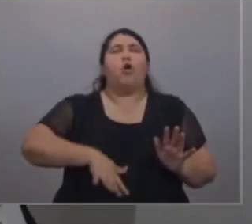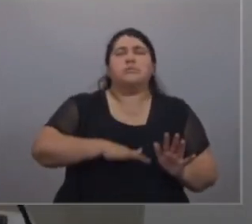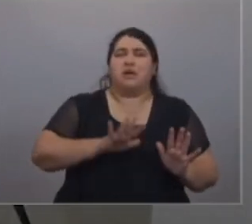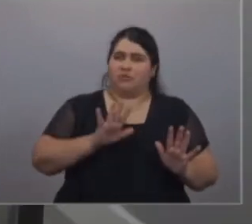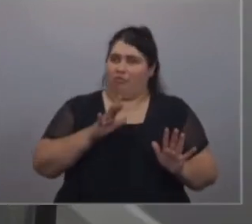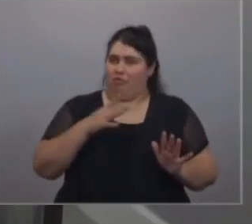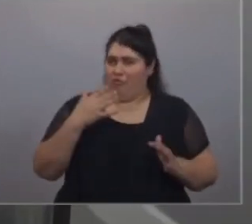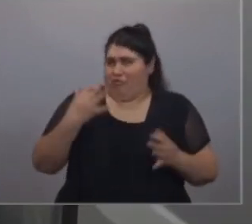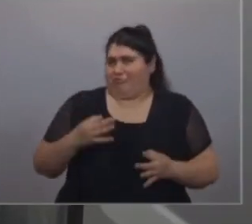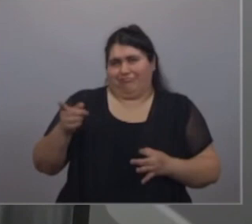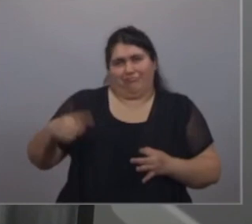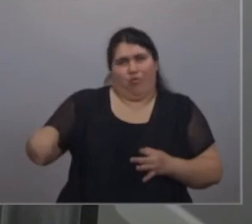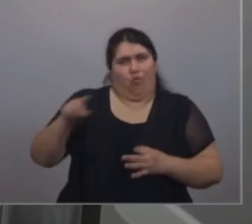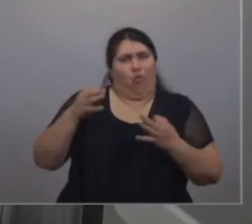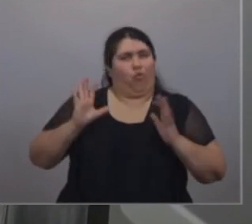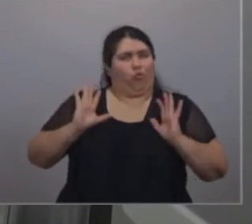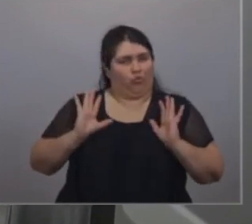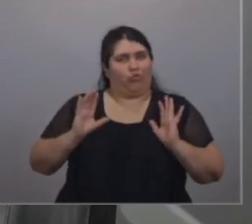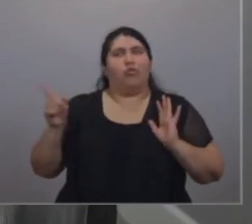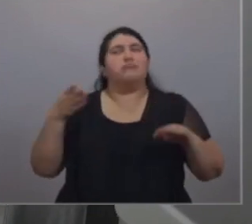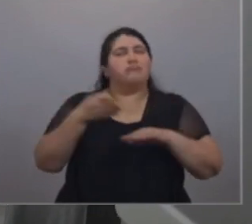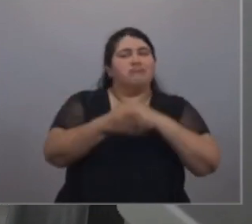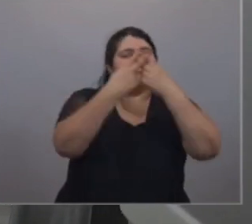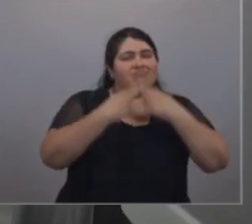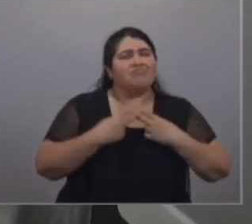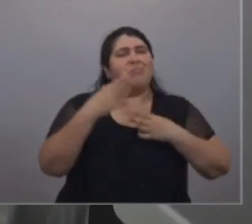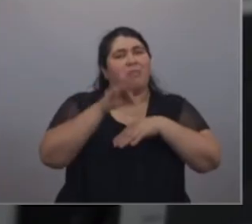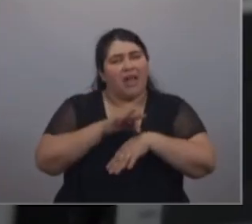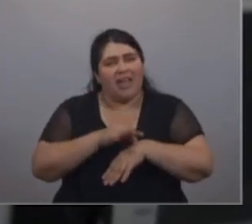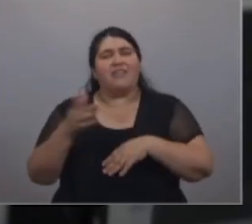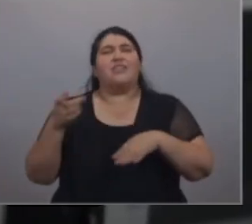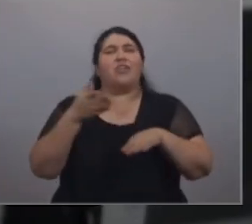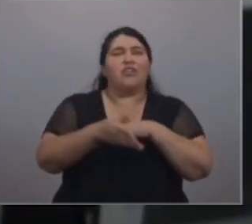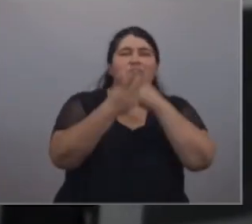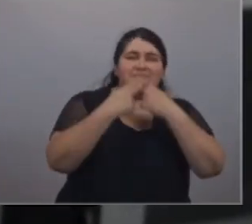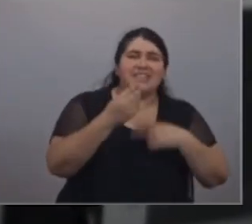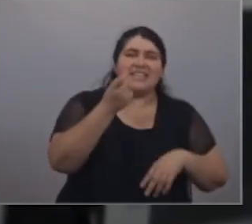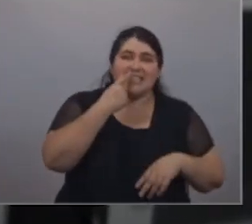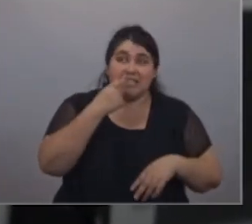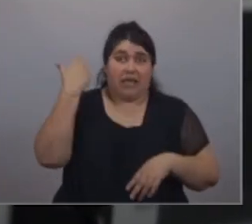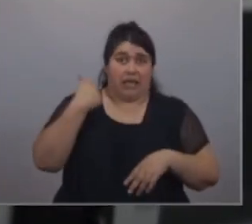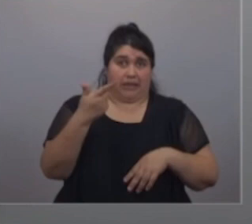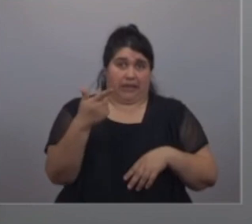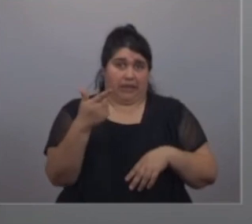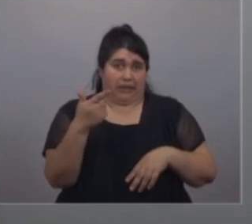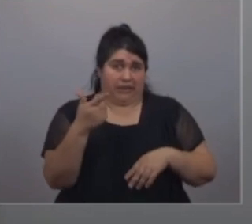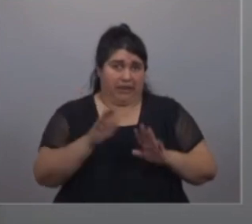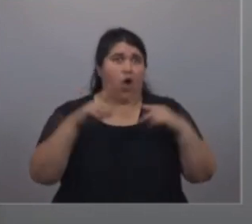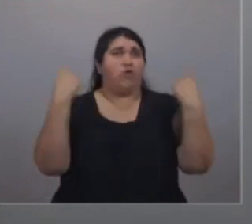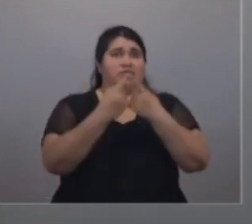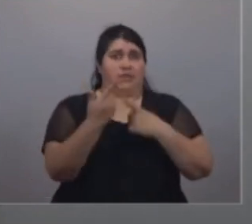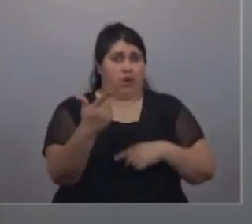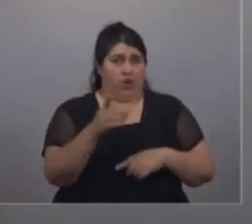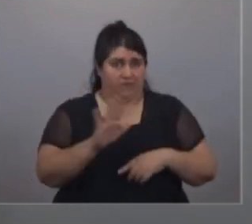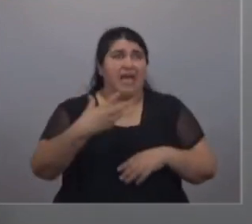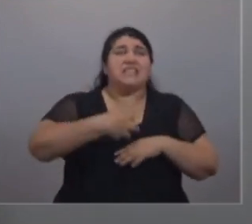mundo, ni en ningún lugar del mundo se puede garantizar el acceso a la salud, el acceso a la educación, el acceso a la